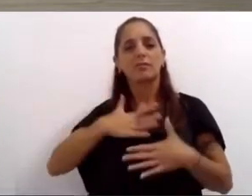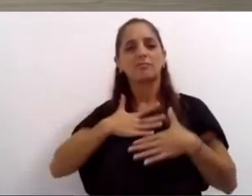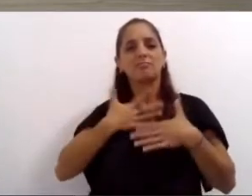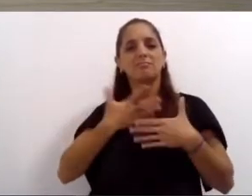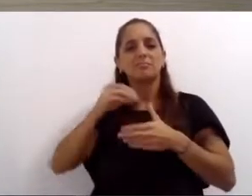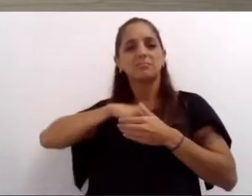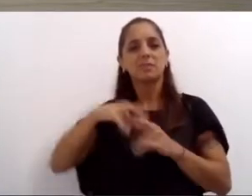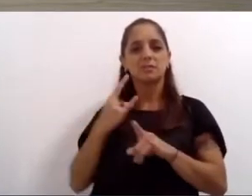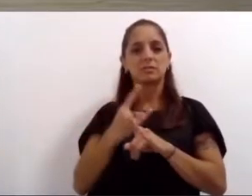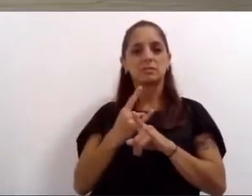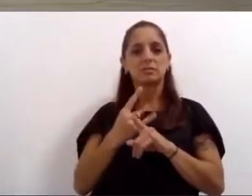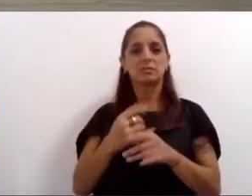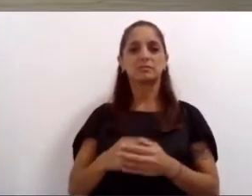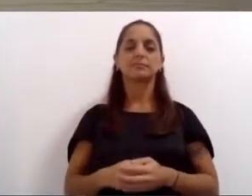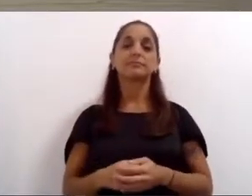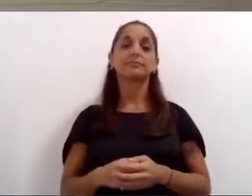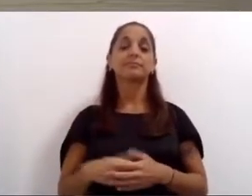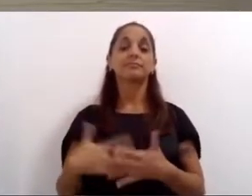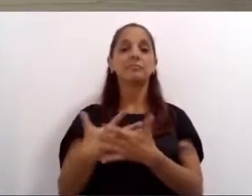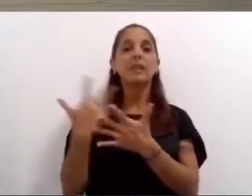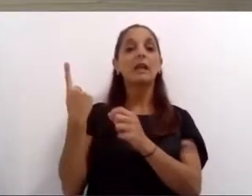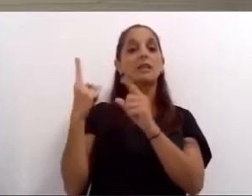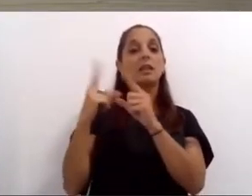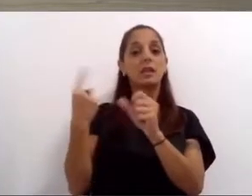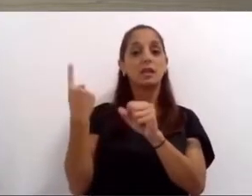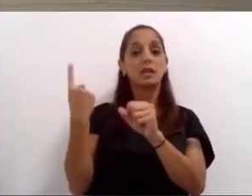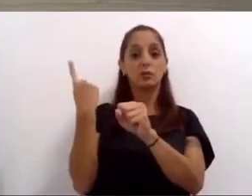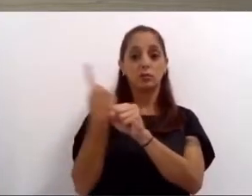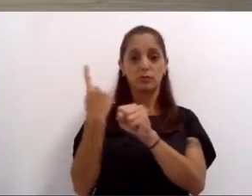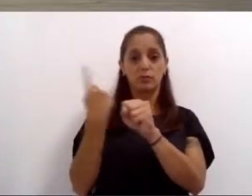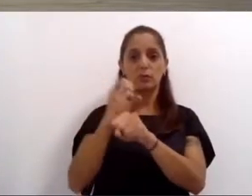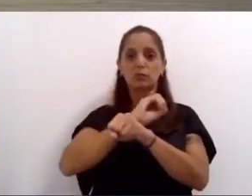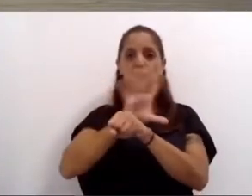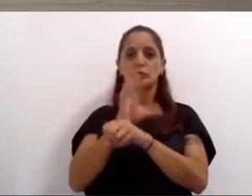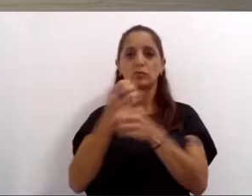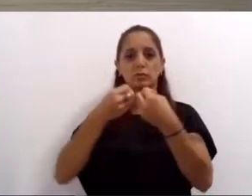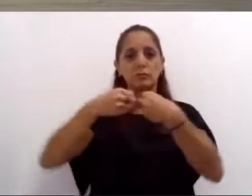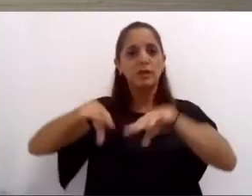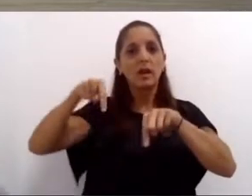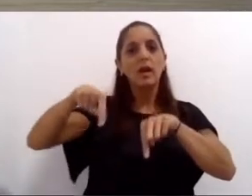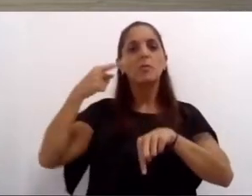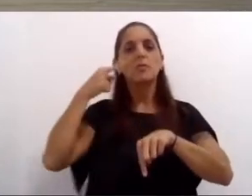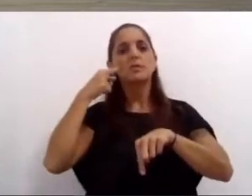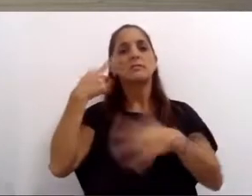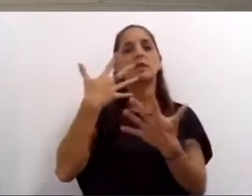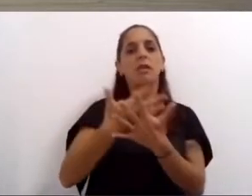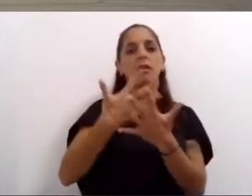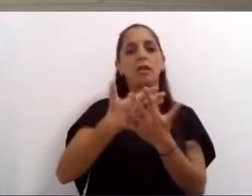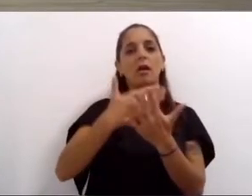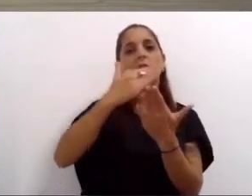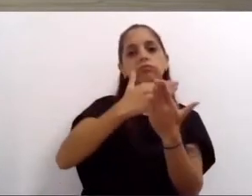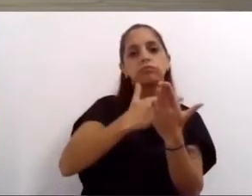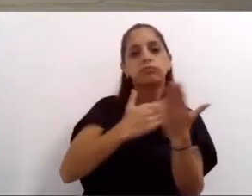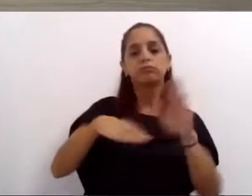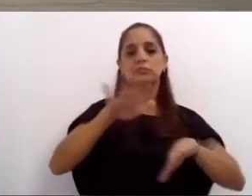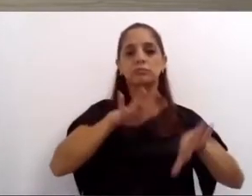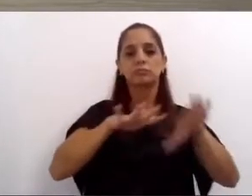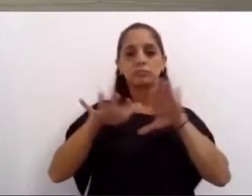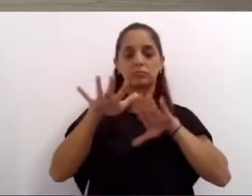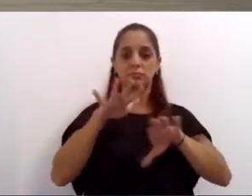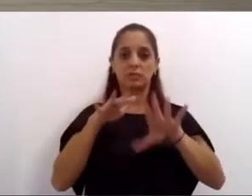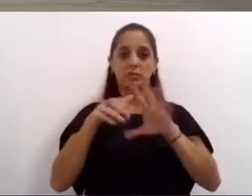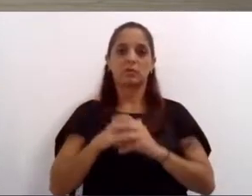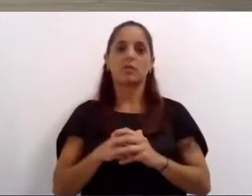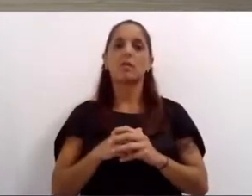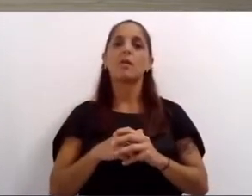amor. Desde el día uno de la pandemia elaboramos un plan. Atravesarla administrando un equilibrio muy delicado entre tres pilares